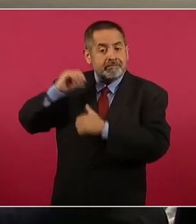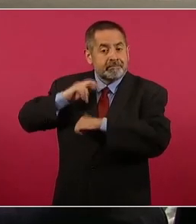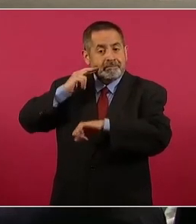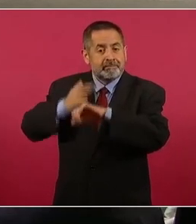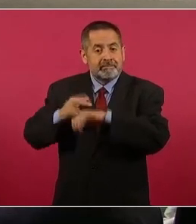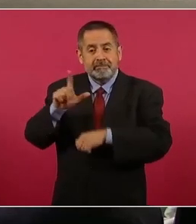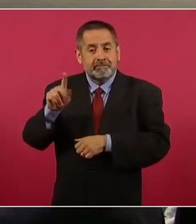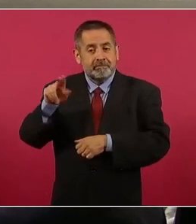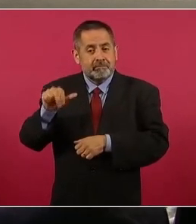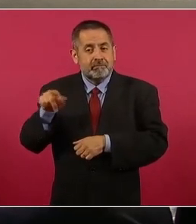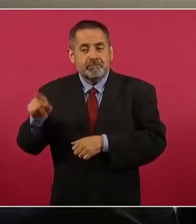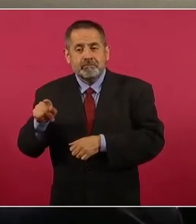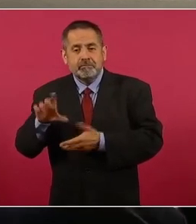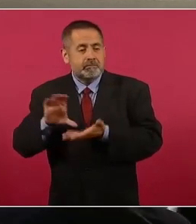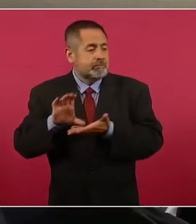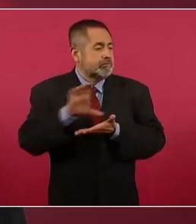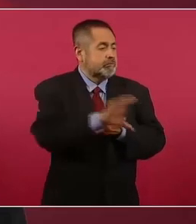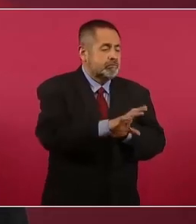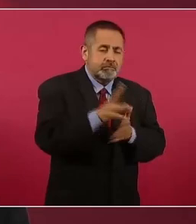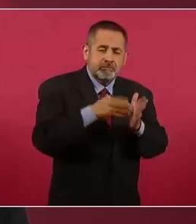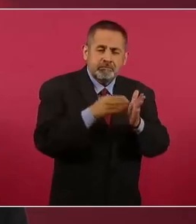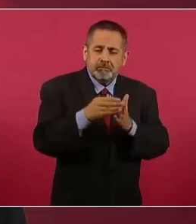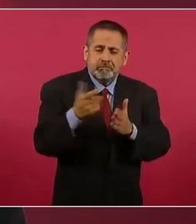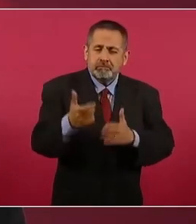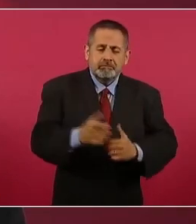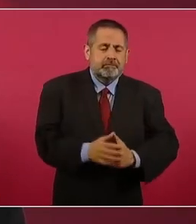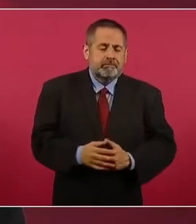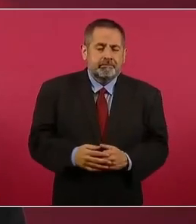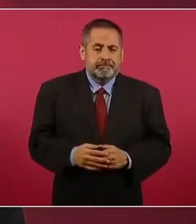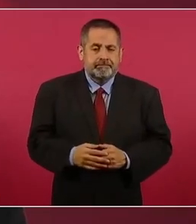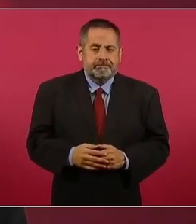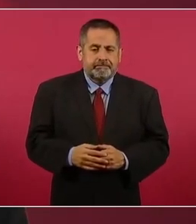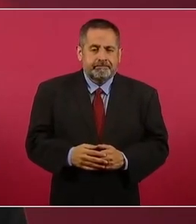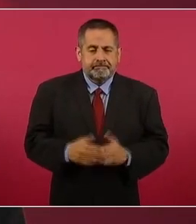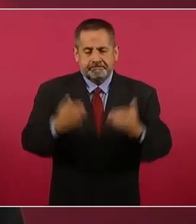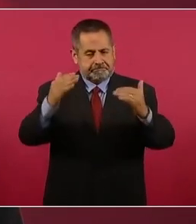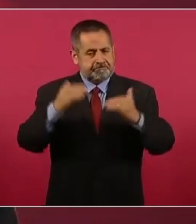Pero bueno. Siguiente, por favor.